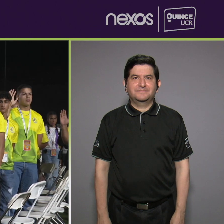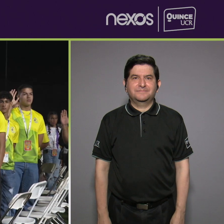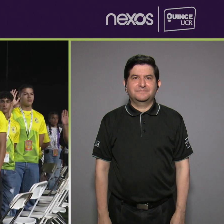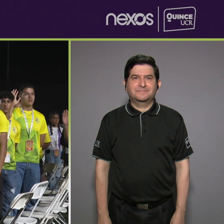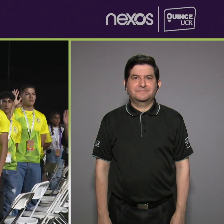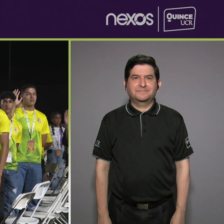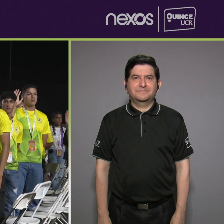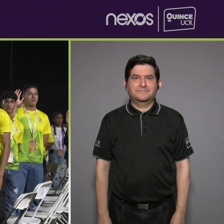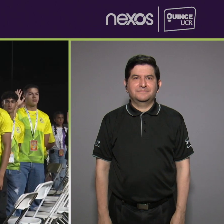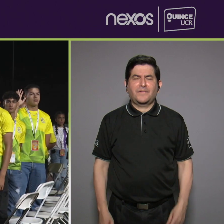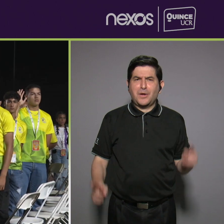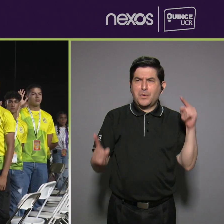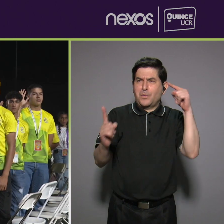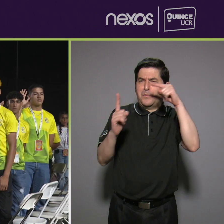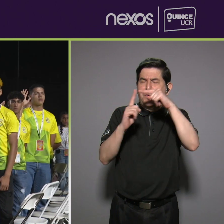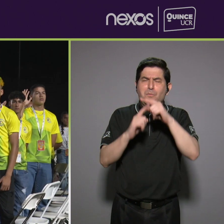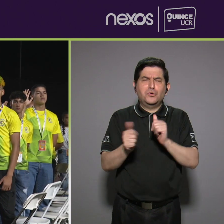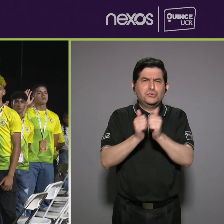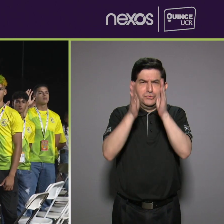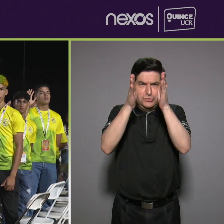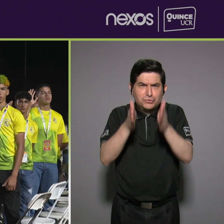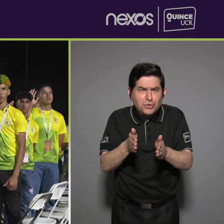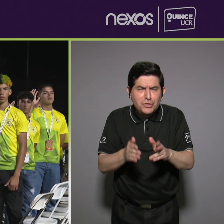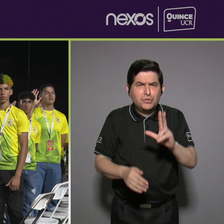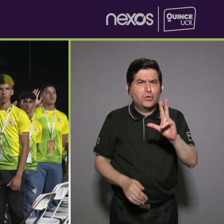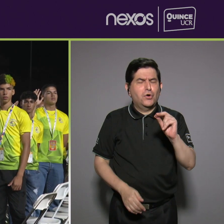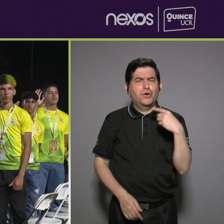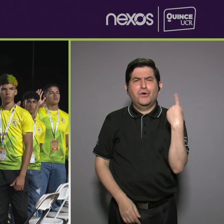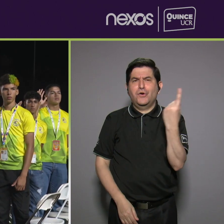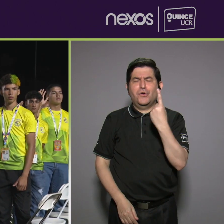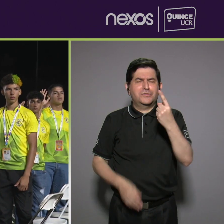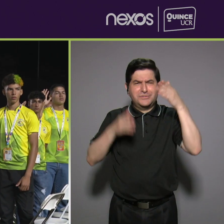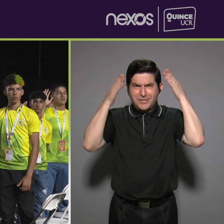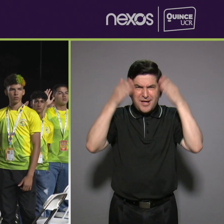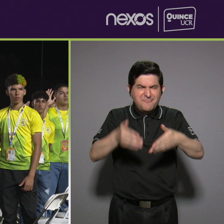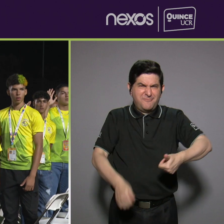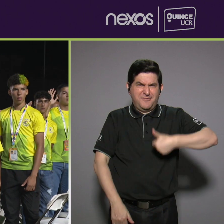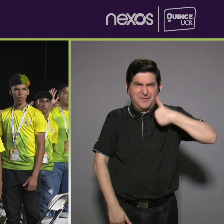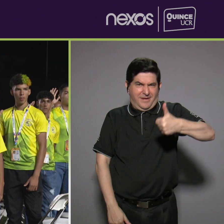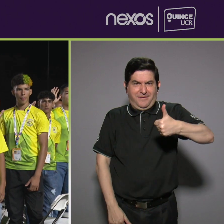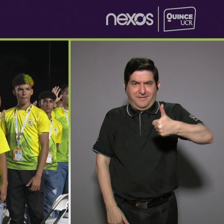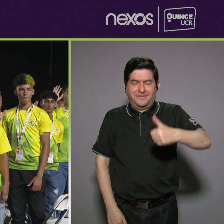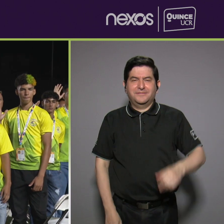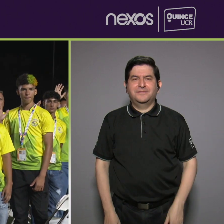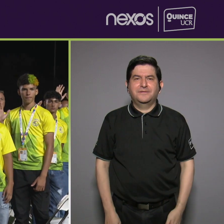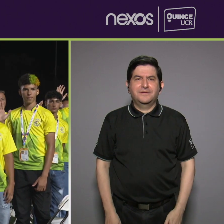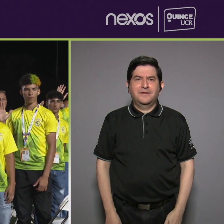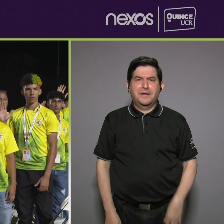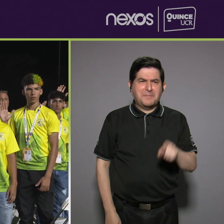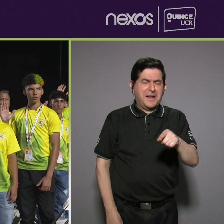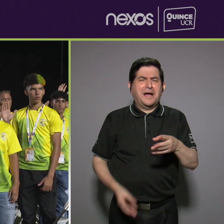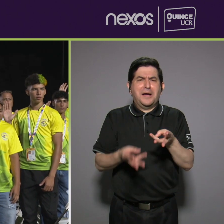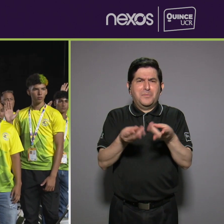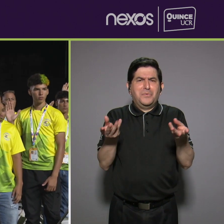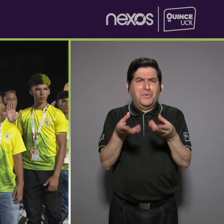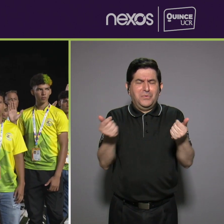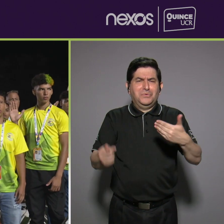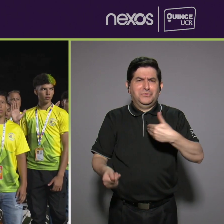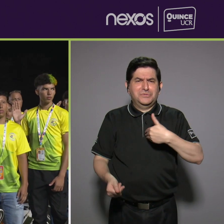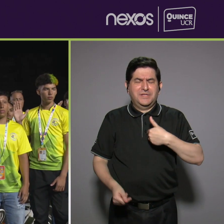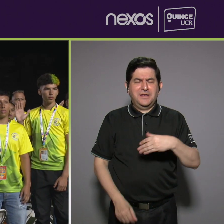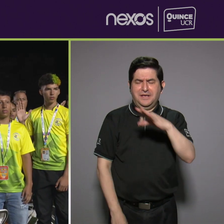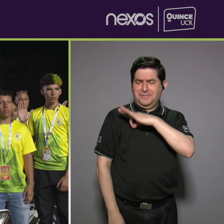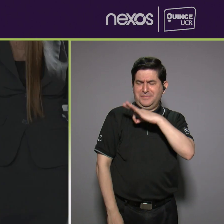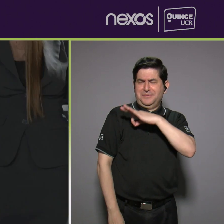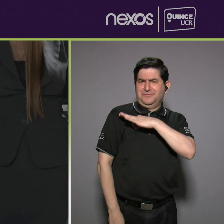el propósito el un atleta no debe estar siempre enfocado en ganar más para ser más productivo y obtener más